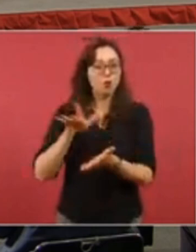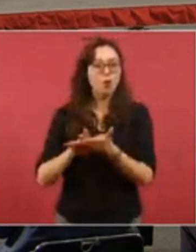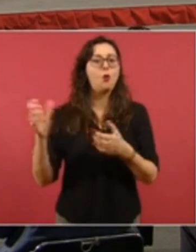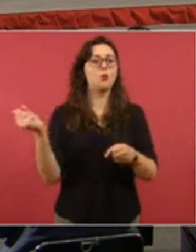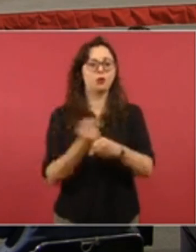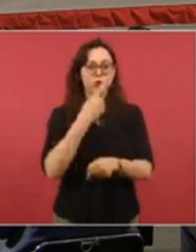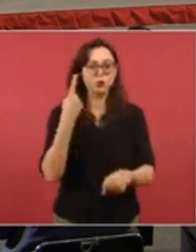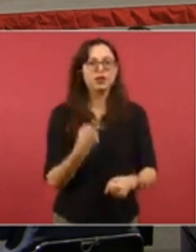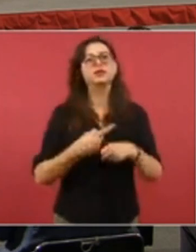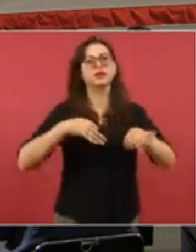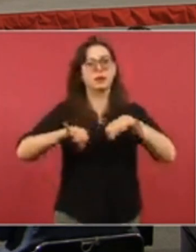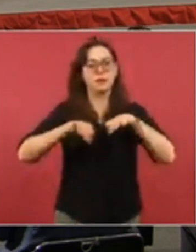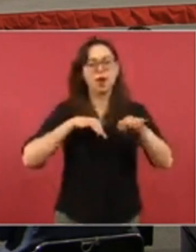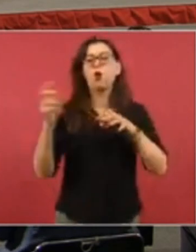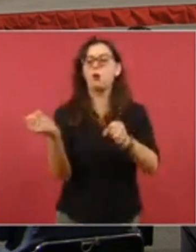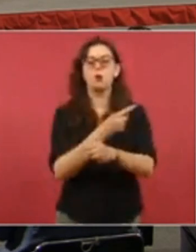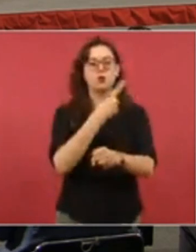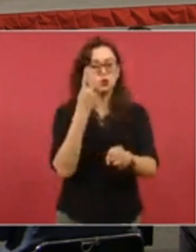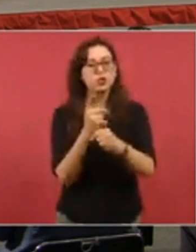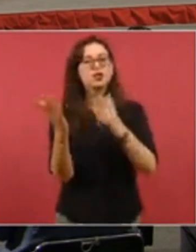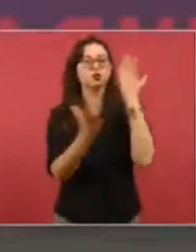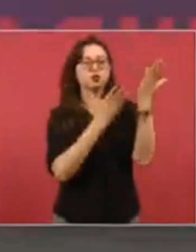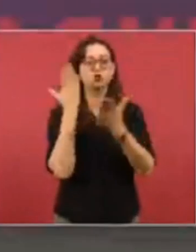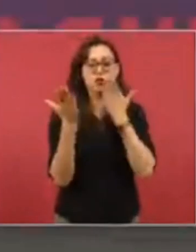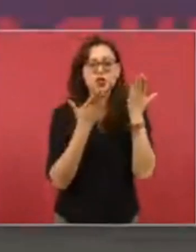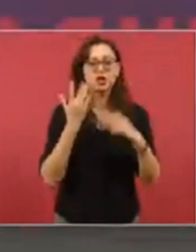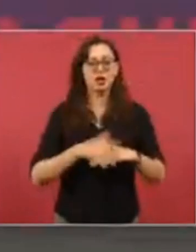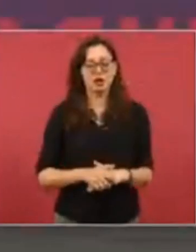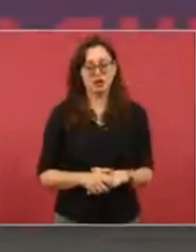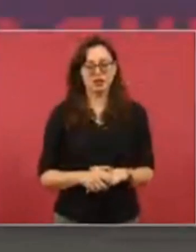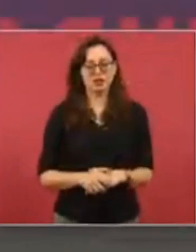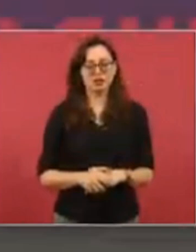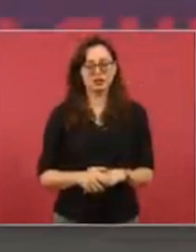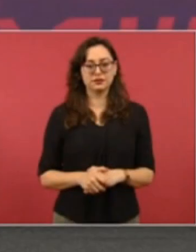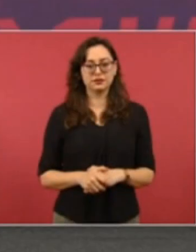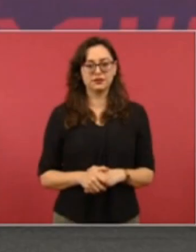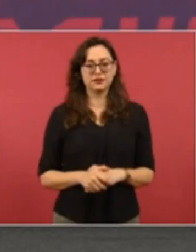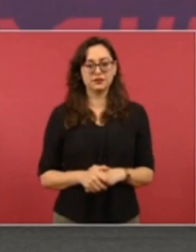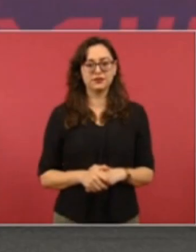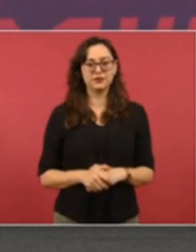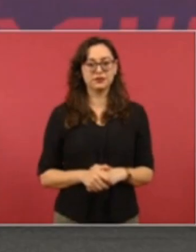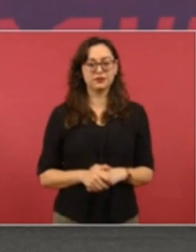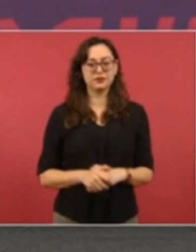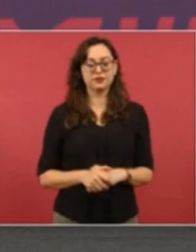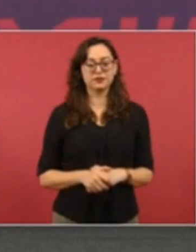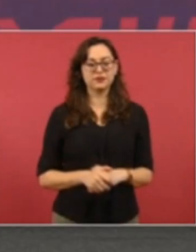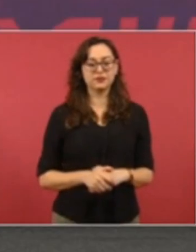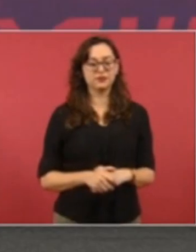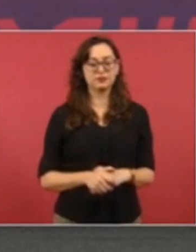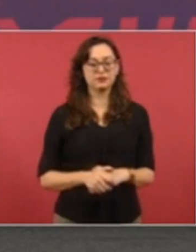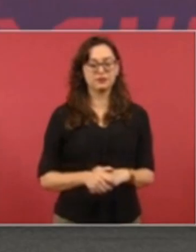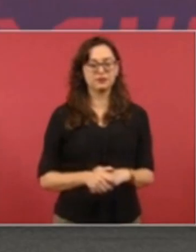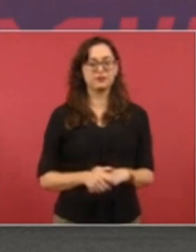trabajo que tengan oportunidad de estudio me da muchísimo gusto que se